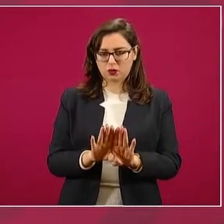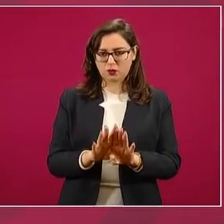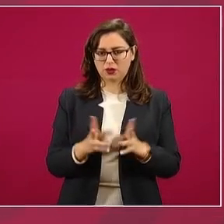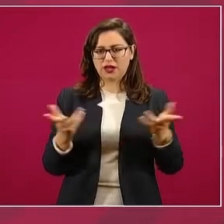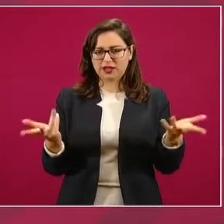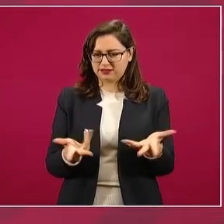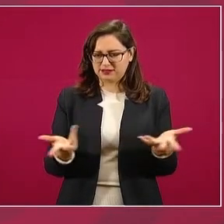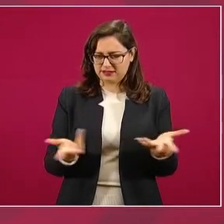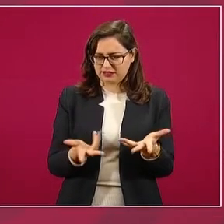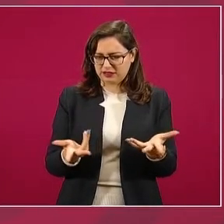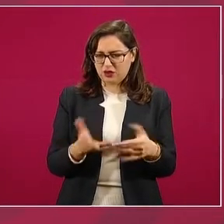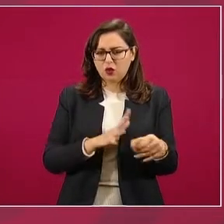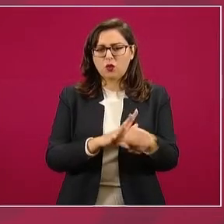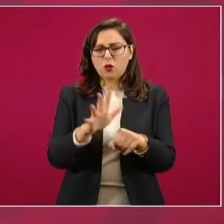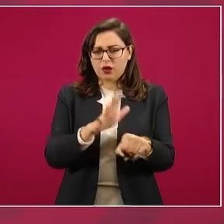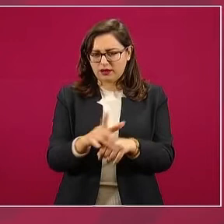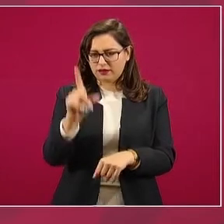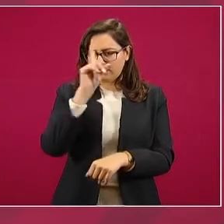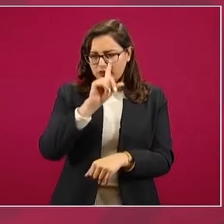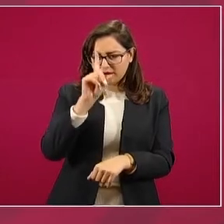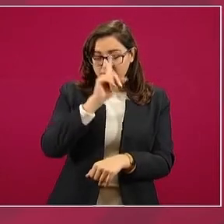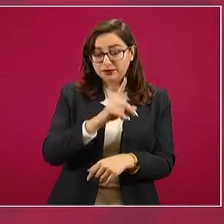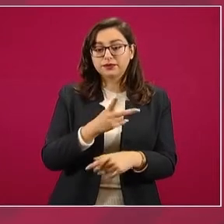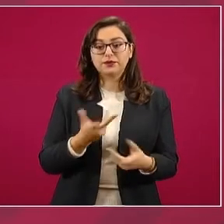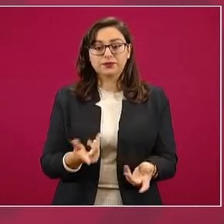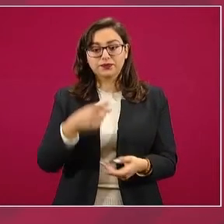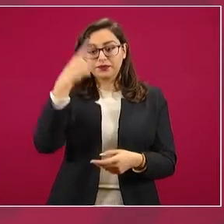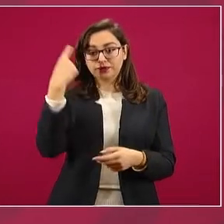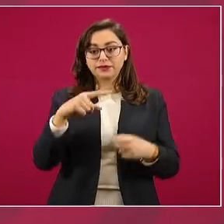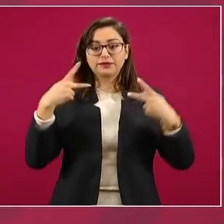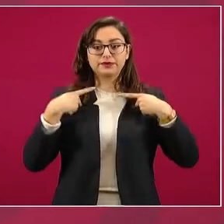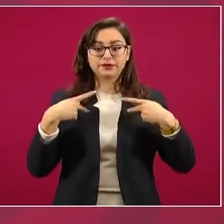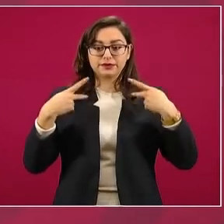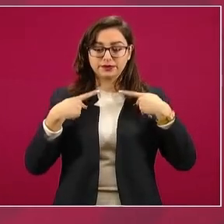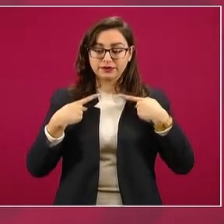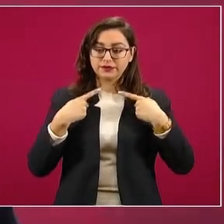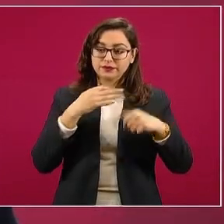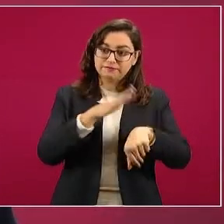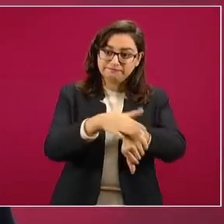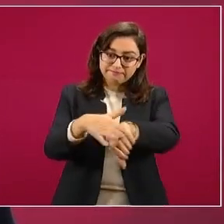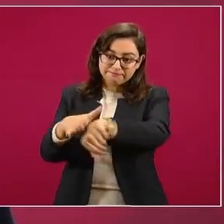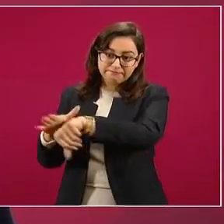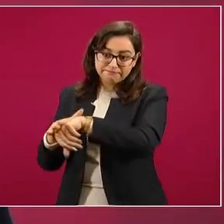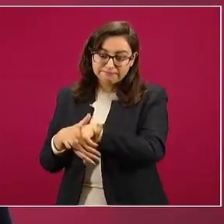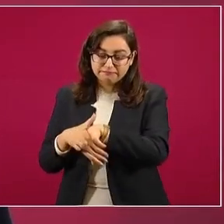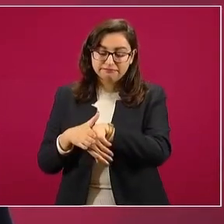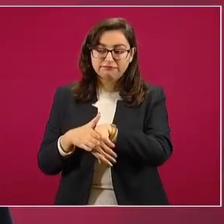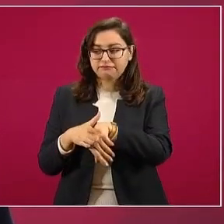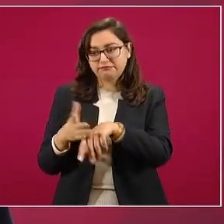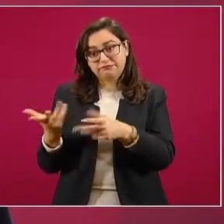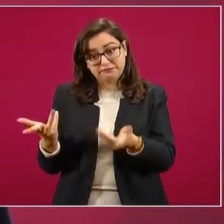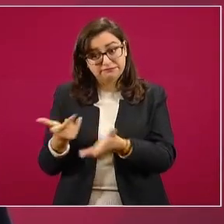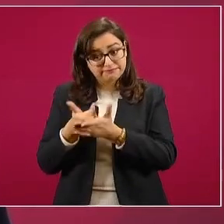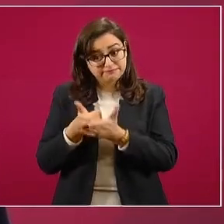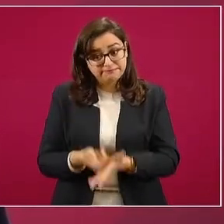qué se recomienda en este caso para que la gente ayude